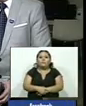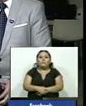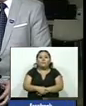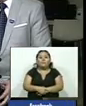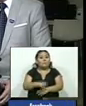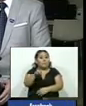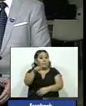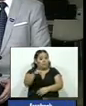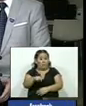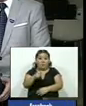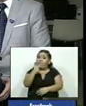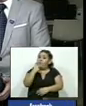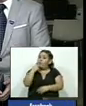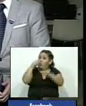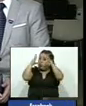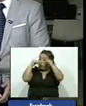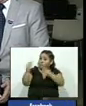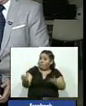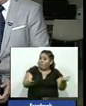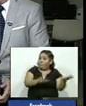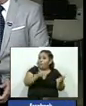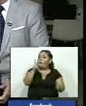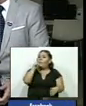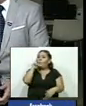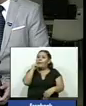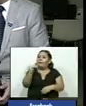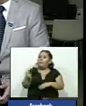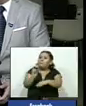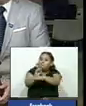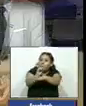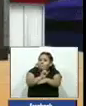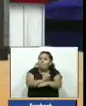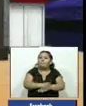y esta noche de viernes Pamela Zelaya nos tiene una importante recomendación